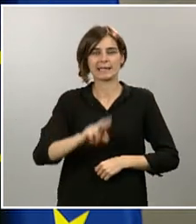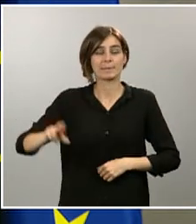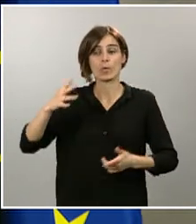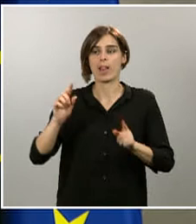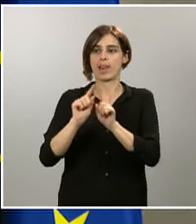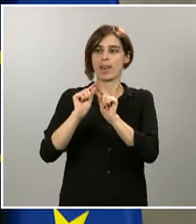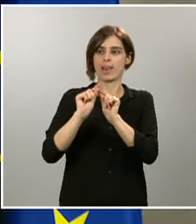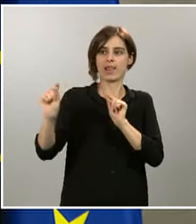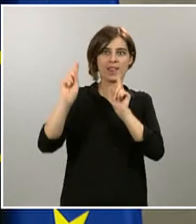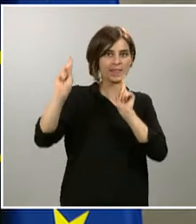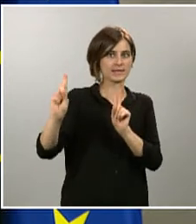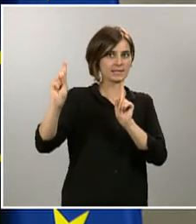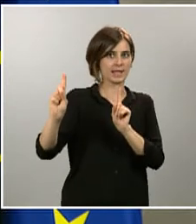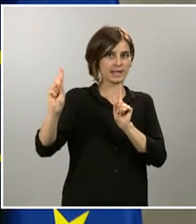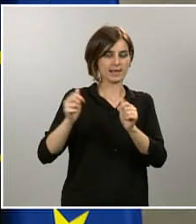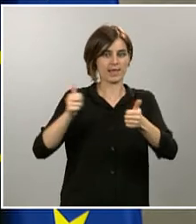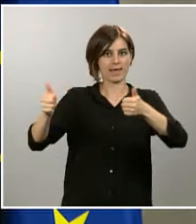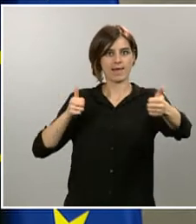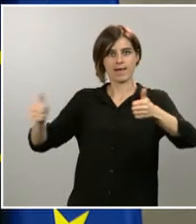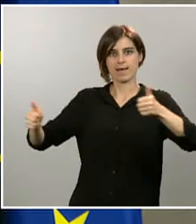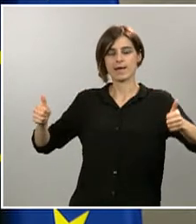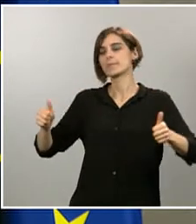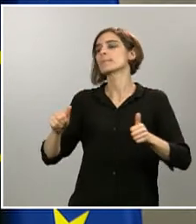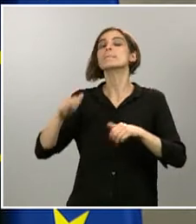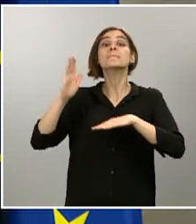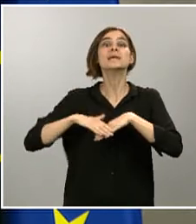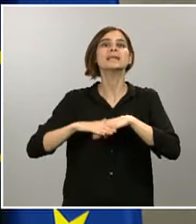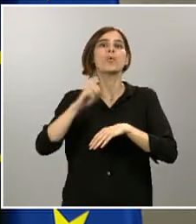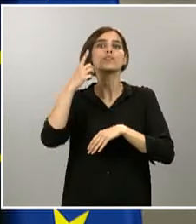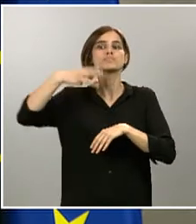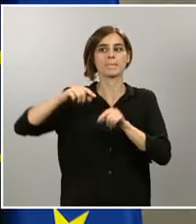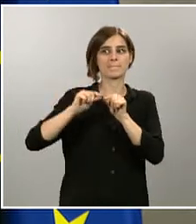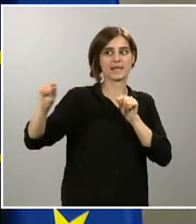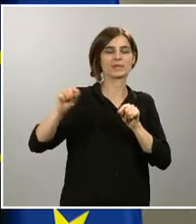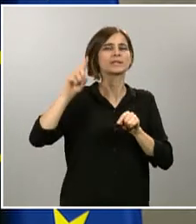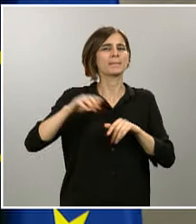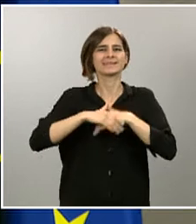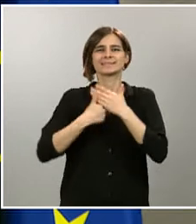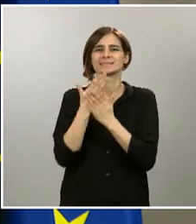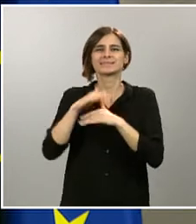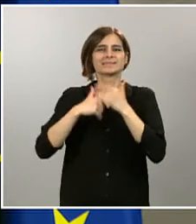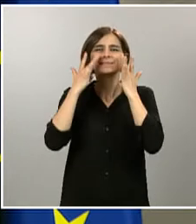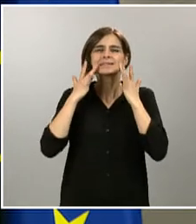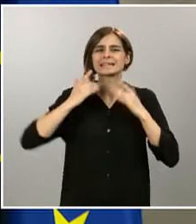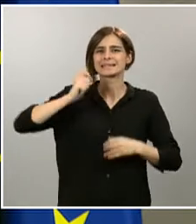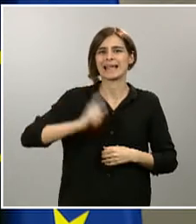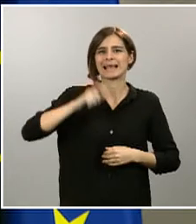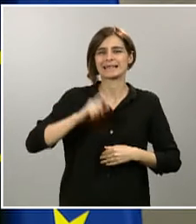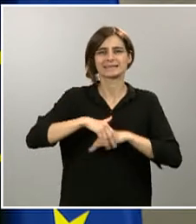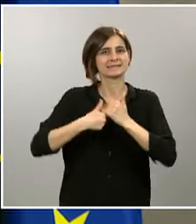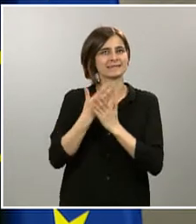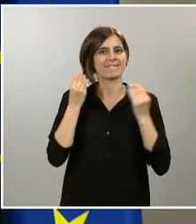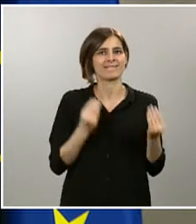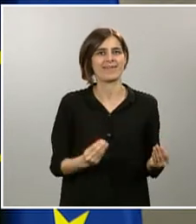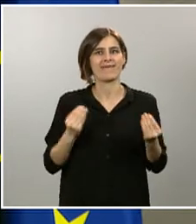metros, como mínimo un metro, de tener un lavado frecuente de manos y de tener unas condiciones de higiene, tanto en espacios públicos como